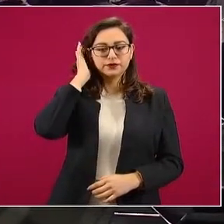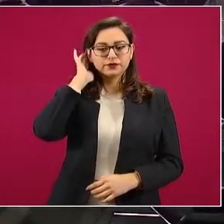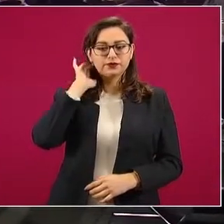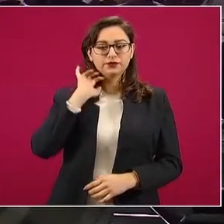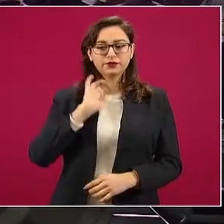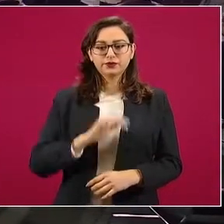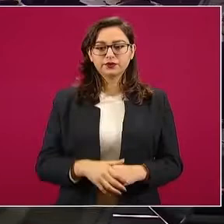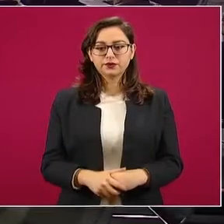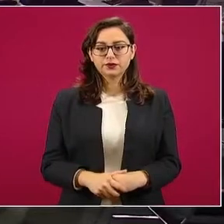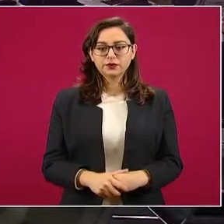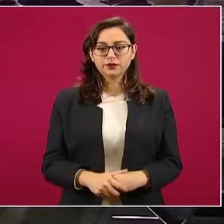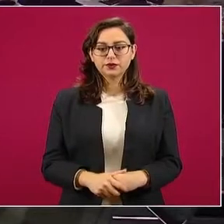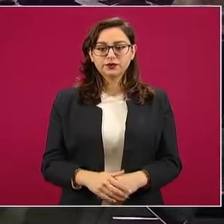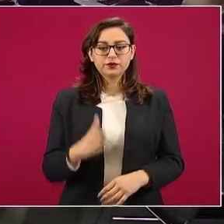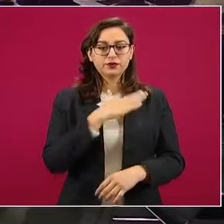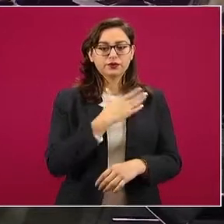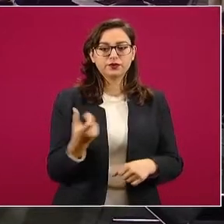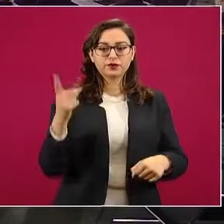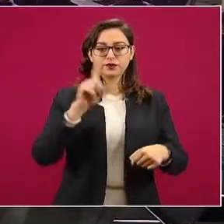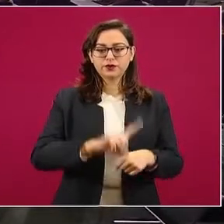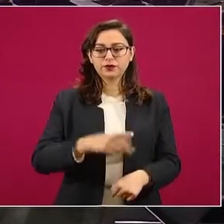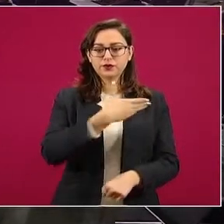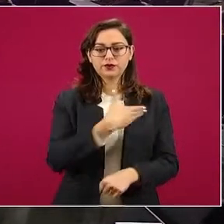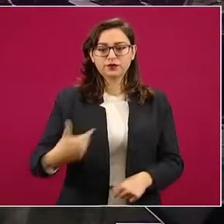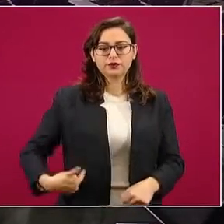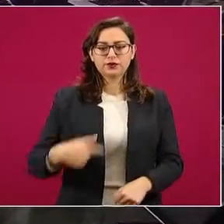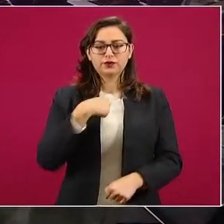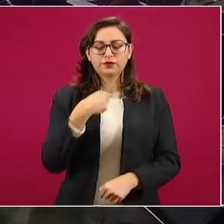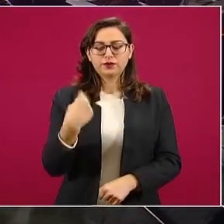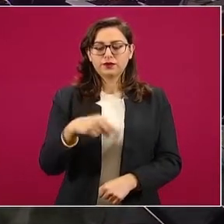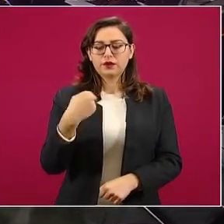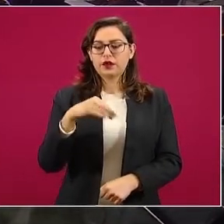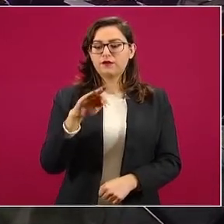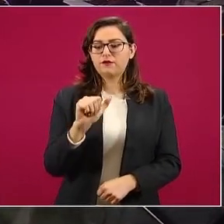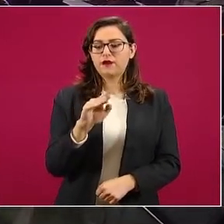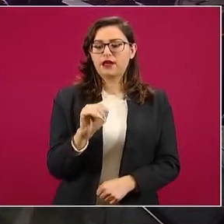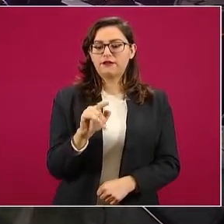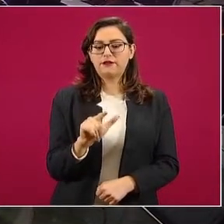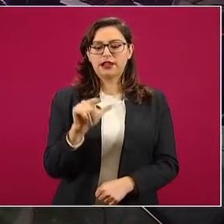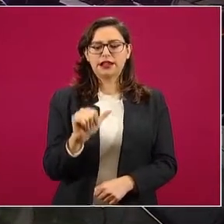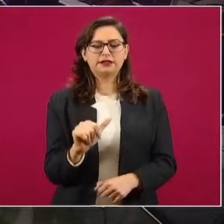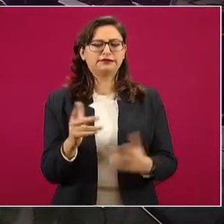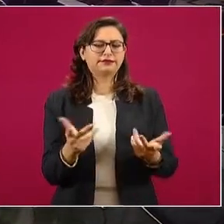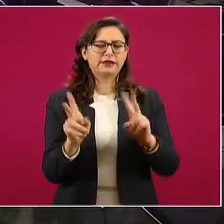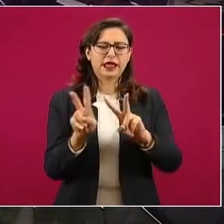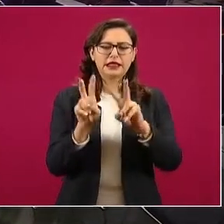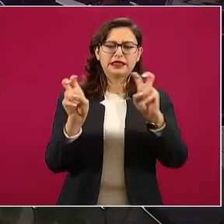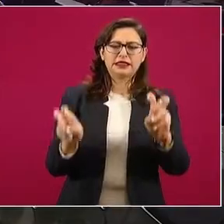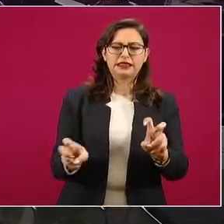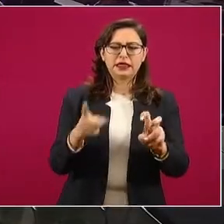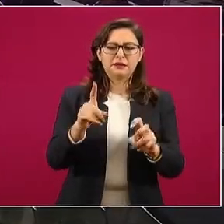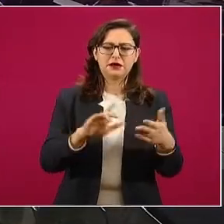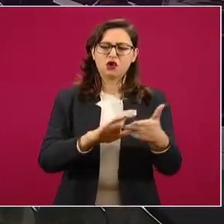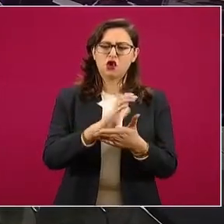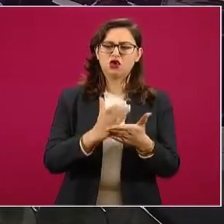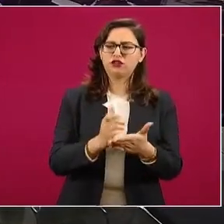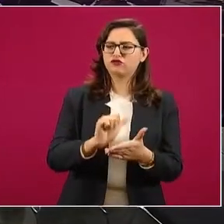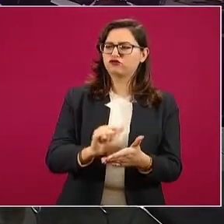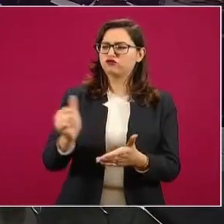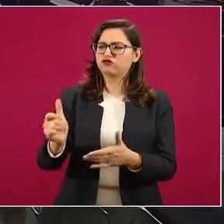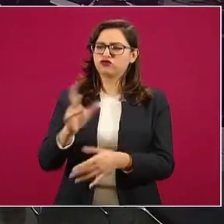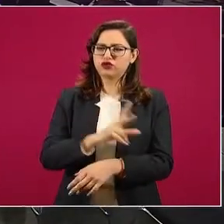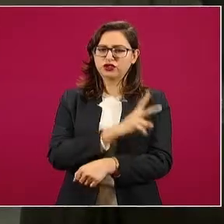Buenos días, presidente. Fabiola Ayala, de Publimetro. Regresando al tema del outsourcing y sobre los sectores que también